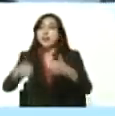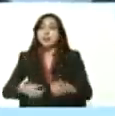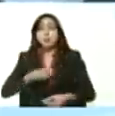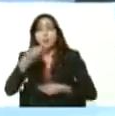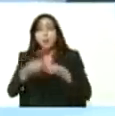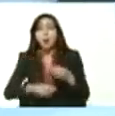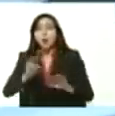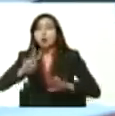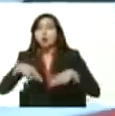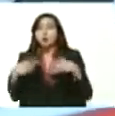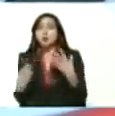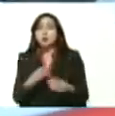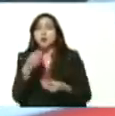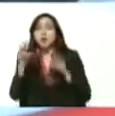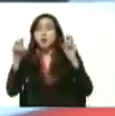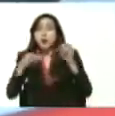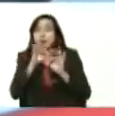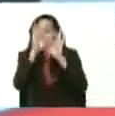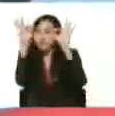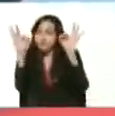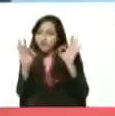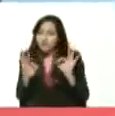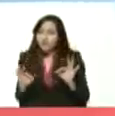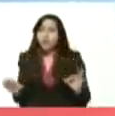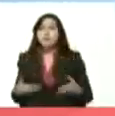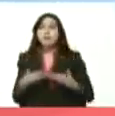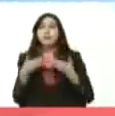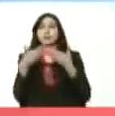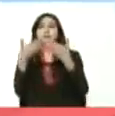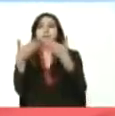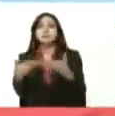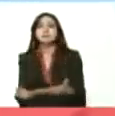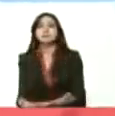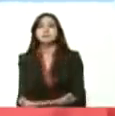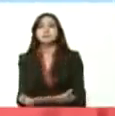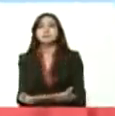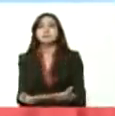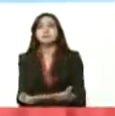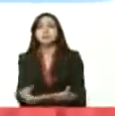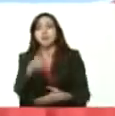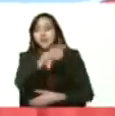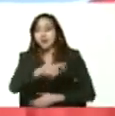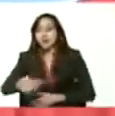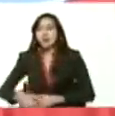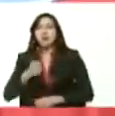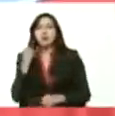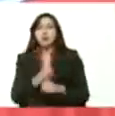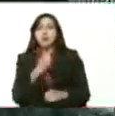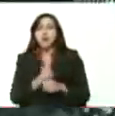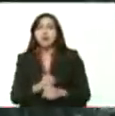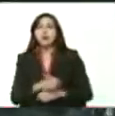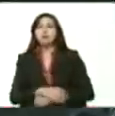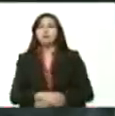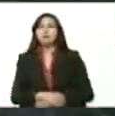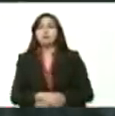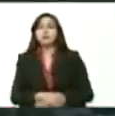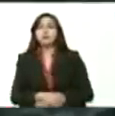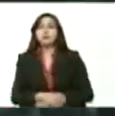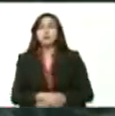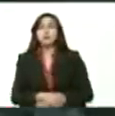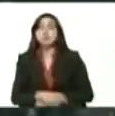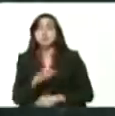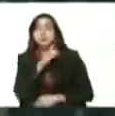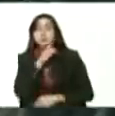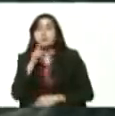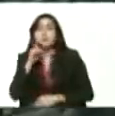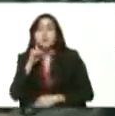12 nuevas formulaciones que le están llegando directamente a los productores que la hemos denominado la